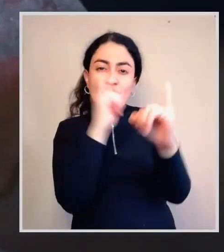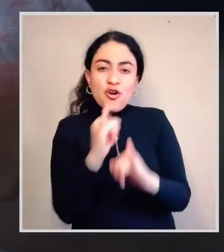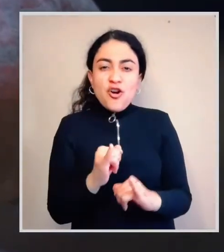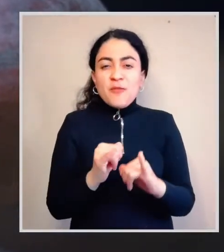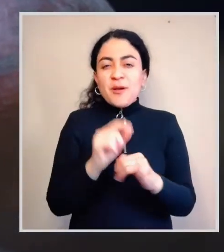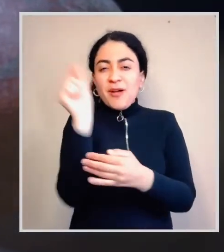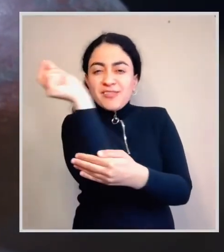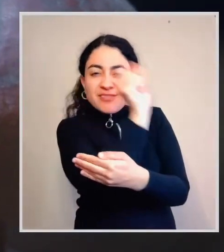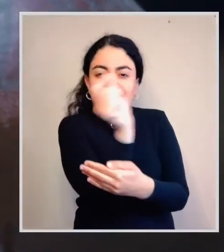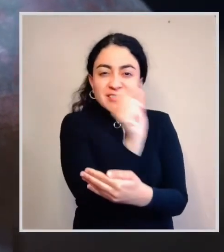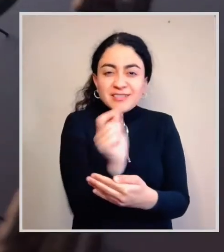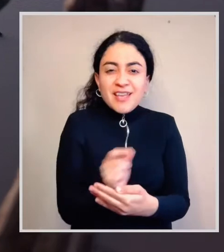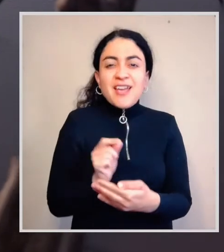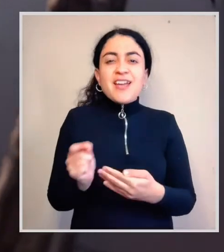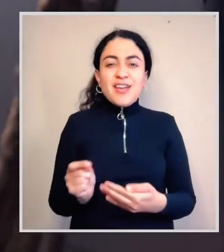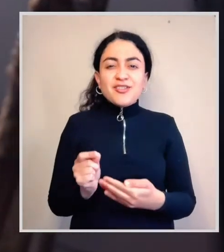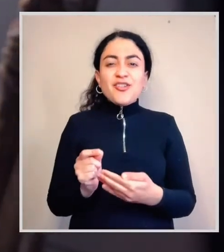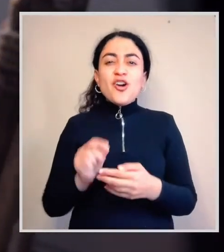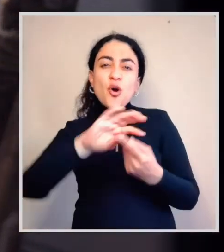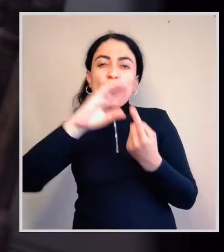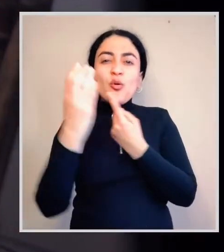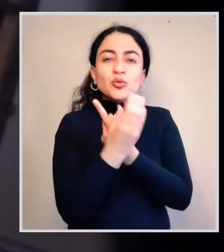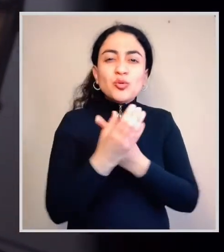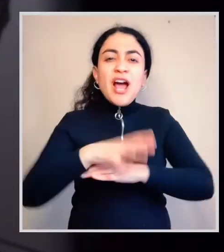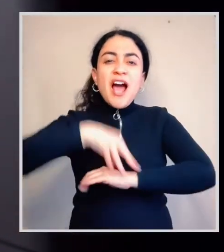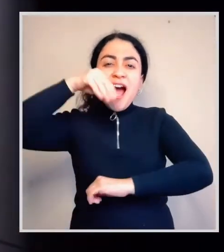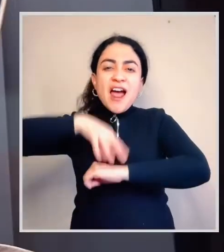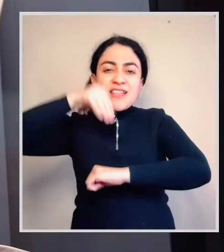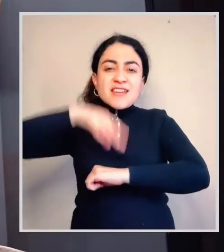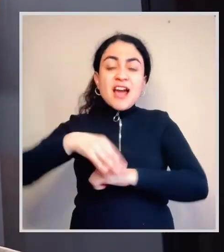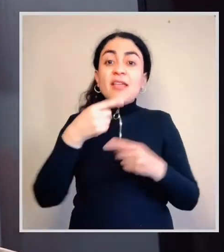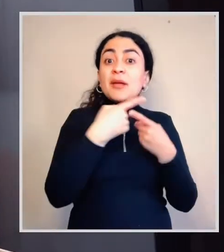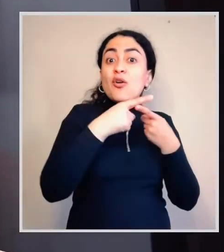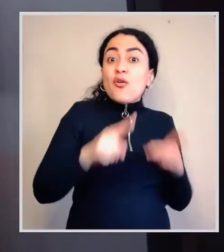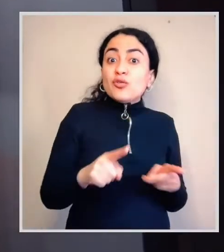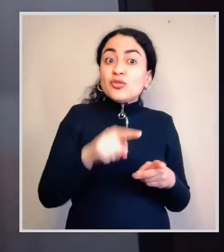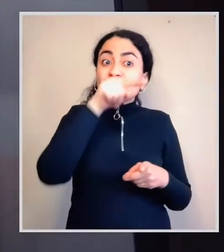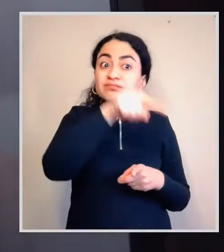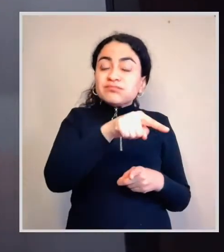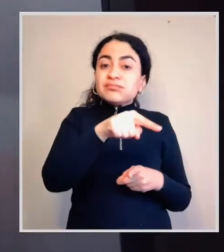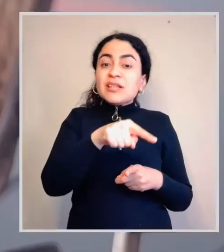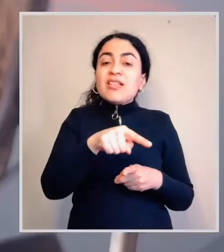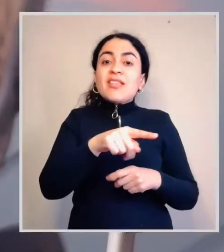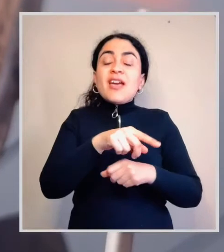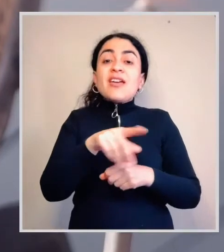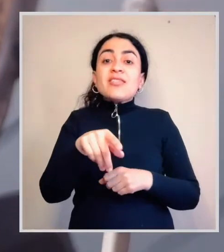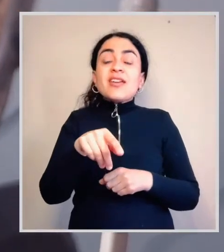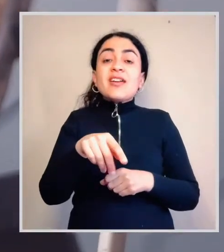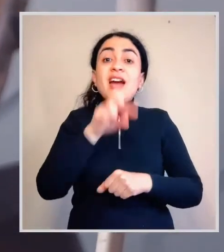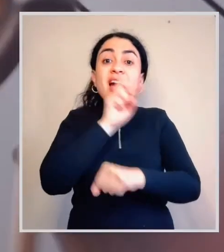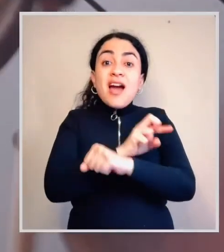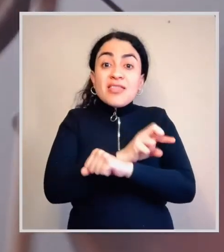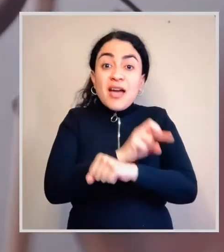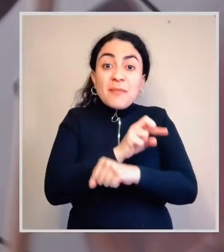decoraciones a lo largo de las distintas fases del desarrollo de la cultura arica, y en San Pedro de Atacama destaca la parafernalia